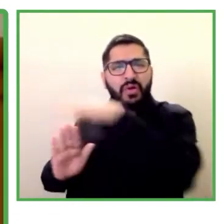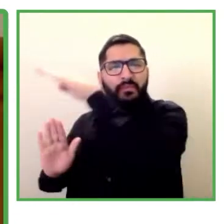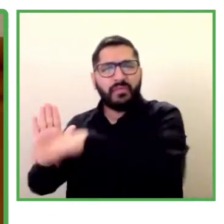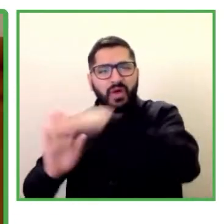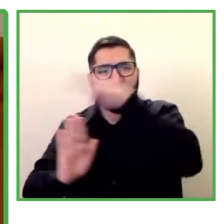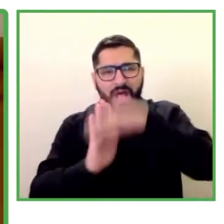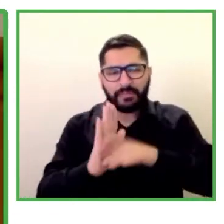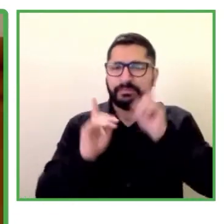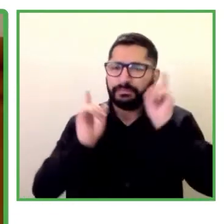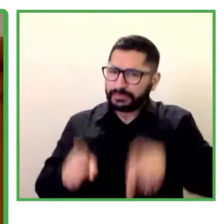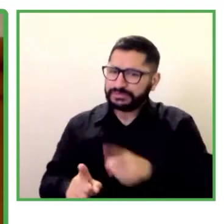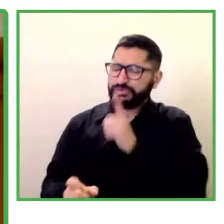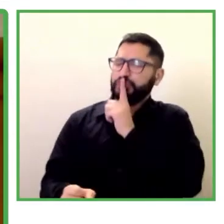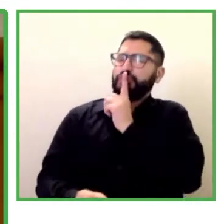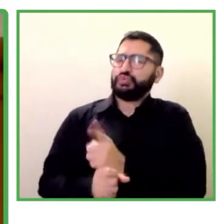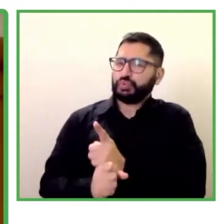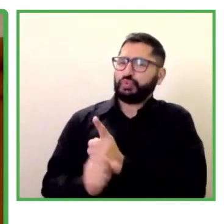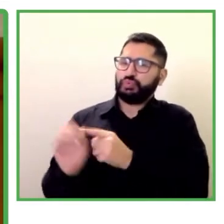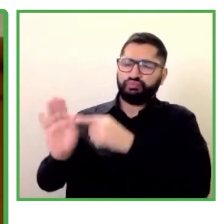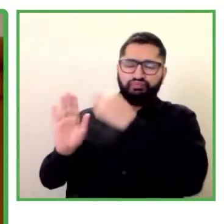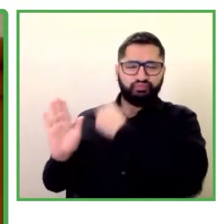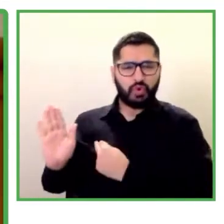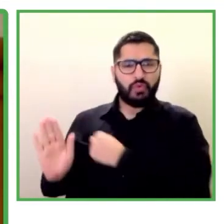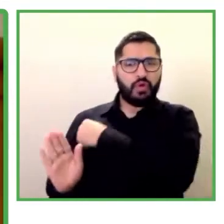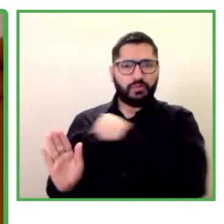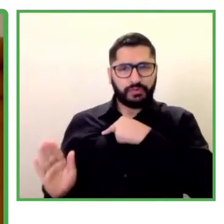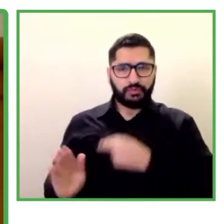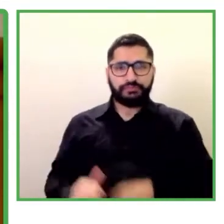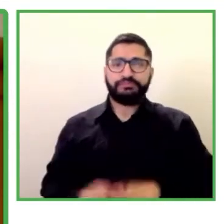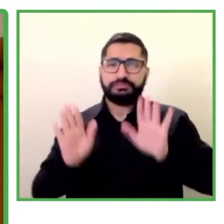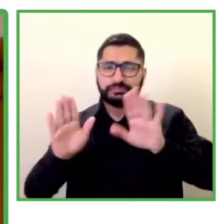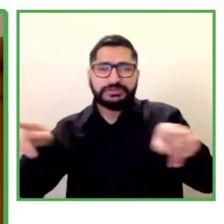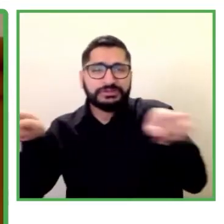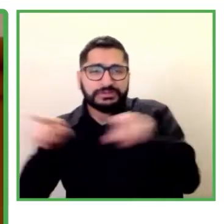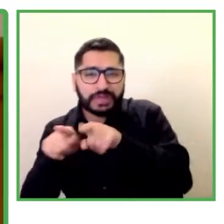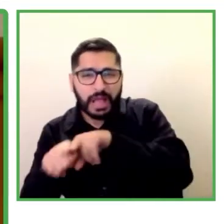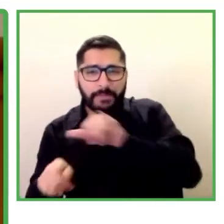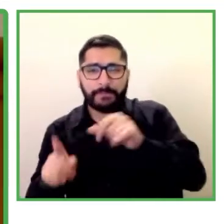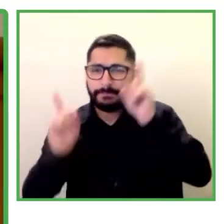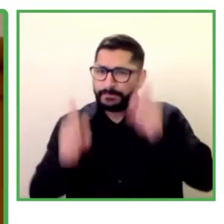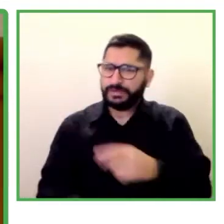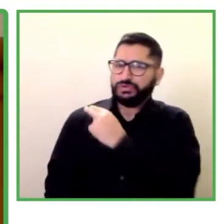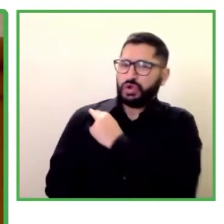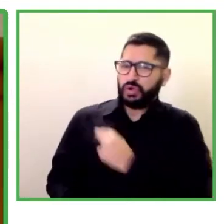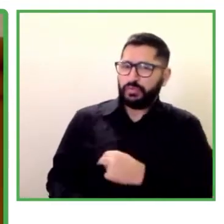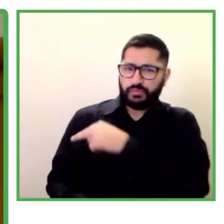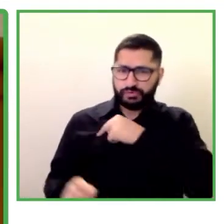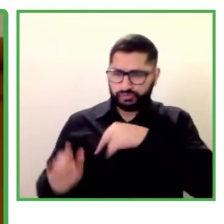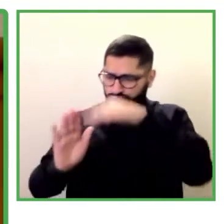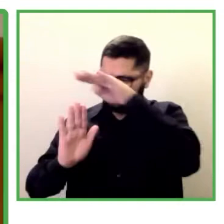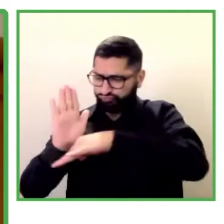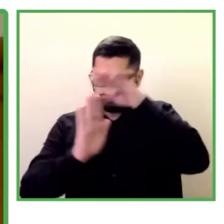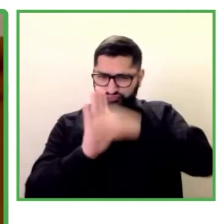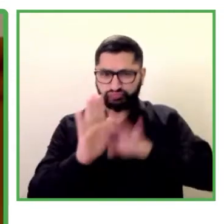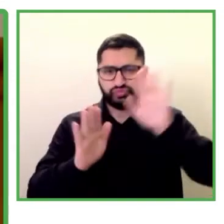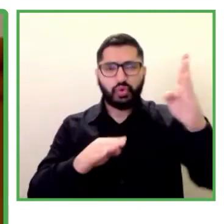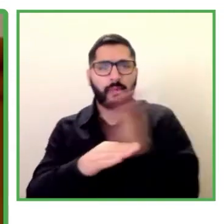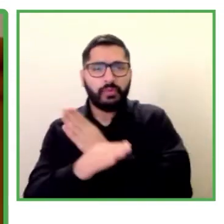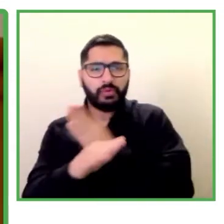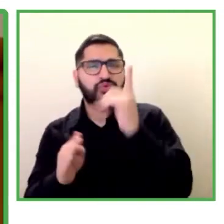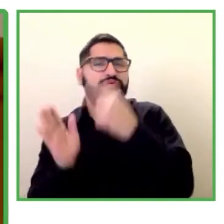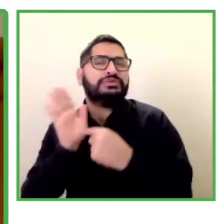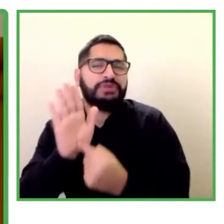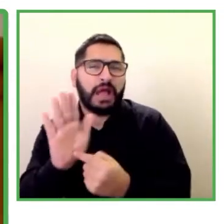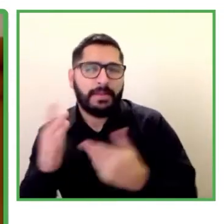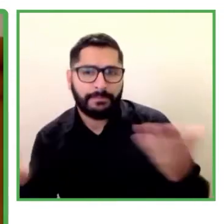las actividades que se llevan a cabo en estas redes, en estas plataformas de empresas. Como pueden ser las actividades para sensibilizar